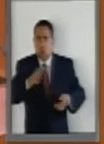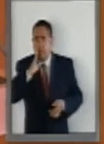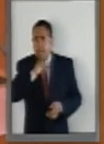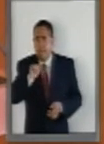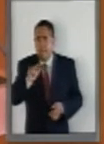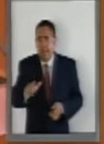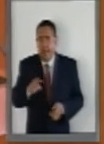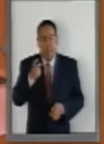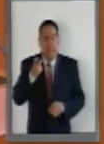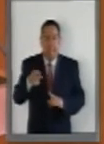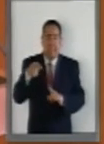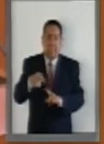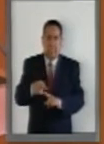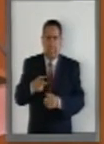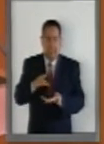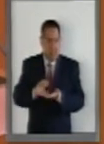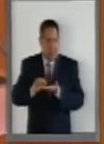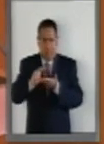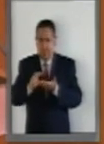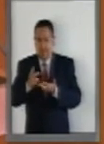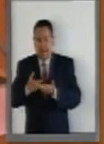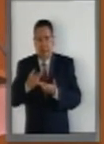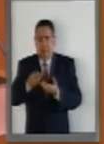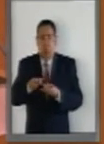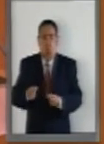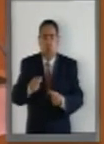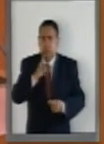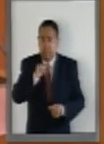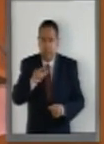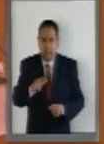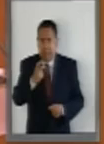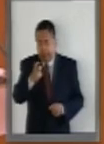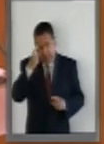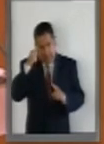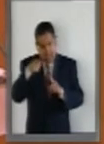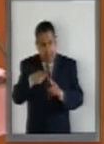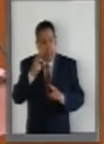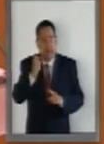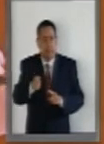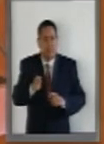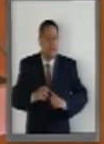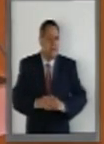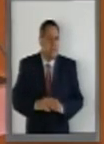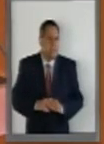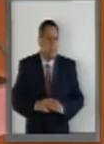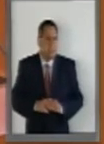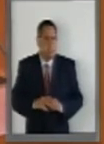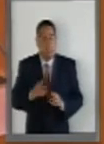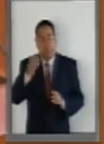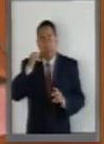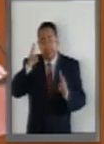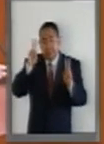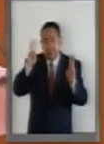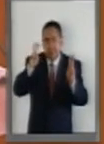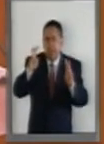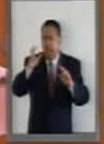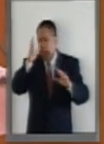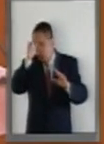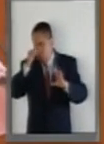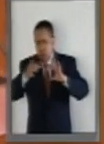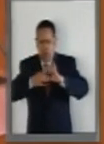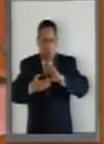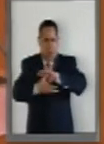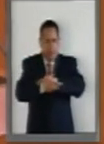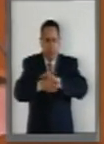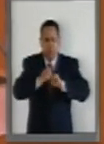un tema que efectivamente en el Pacto por México, ustedes recordarán,